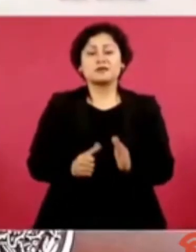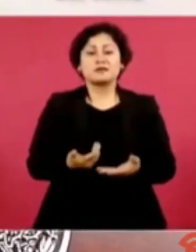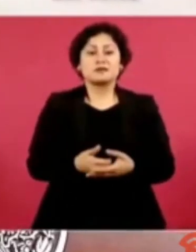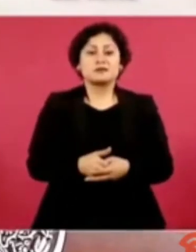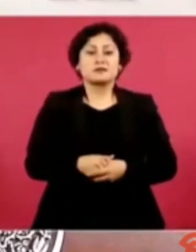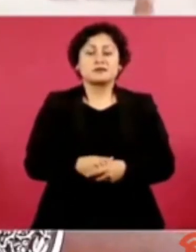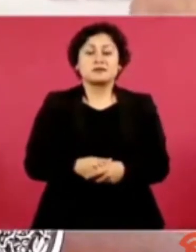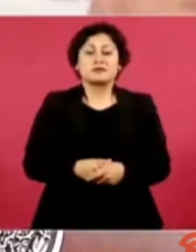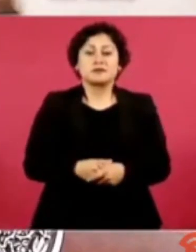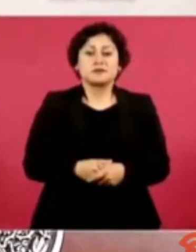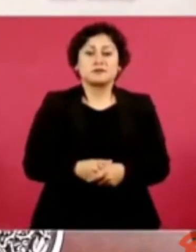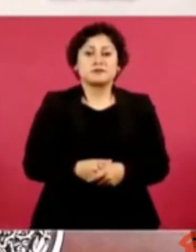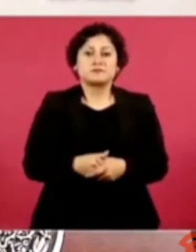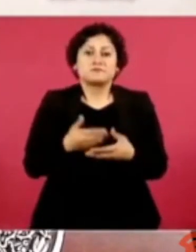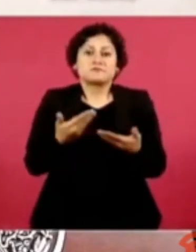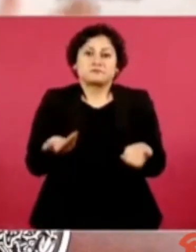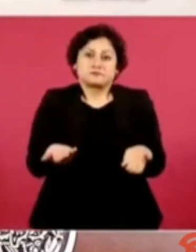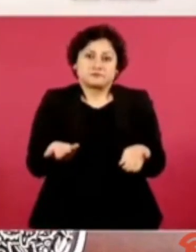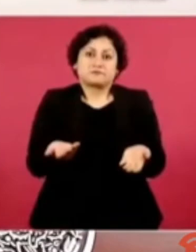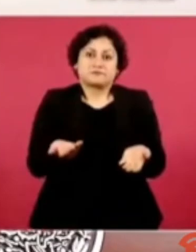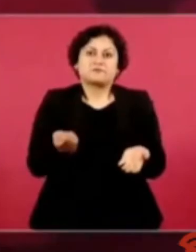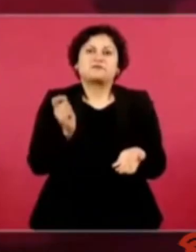y se dividen en dos,